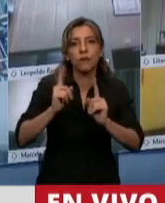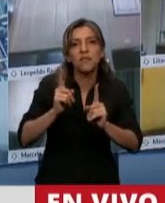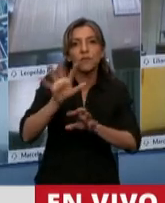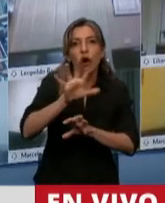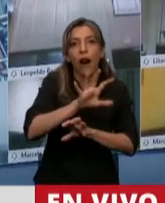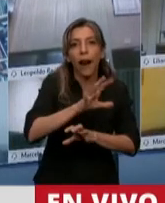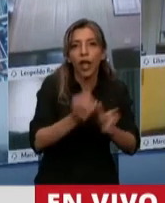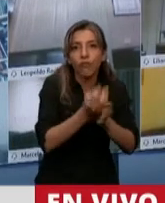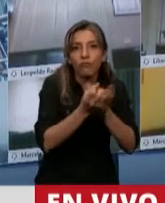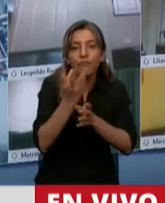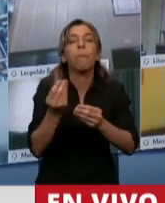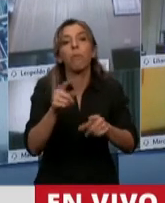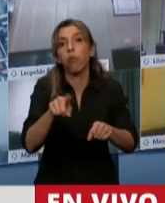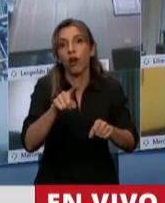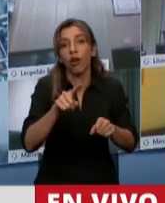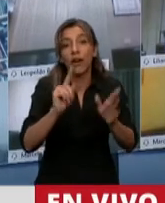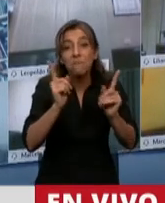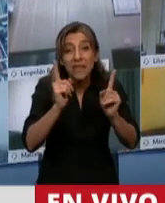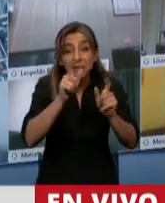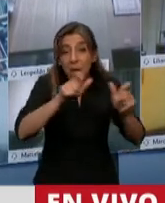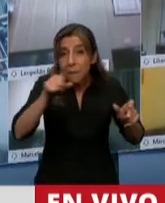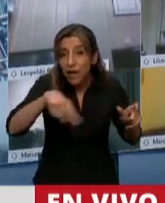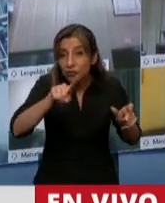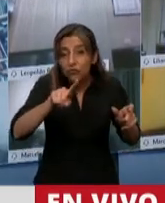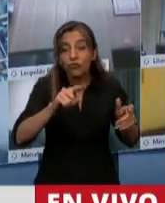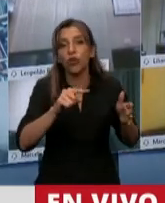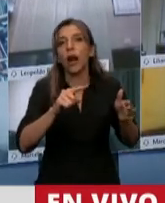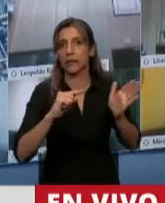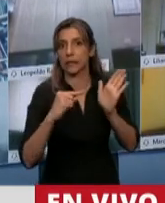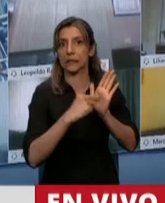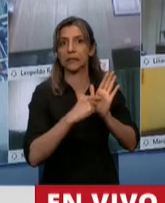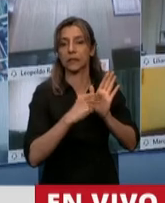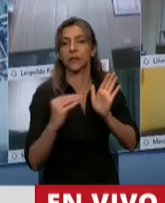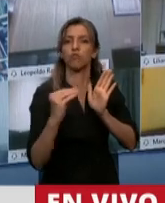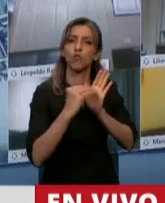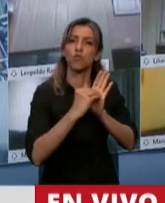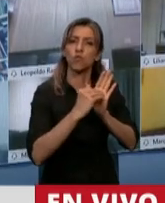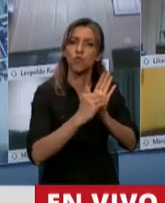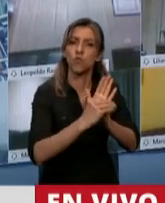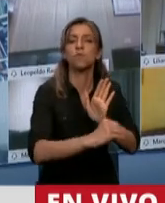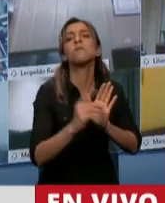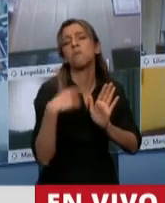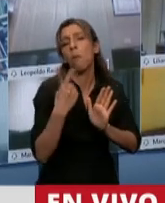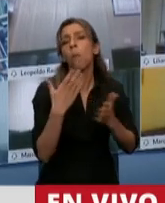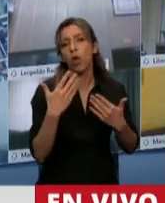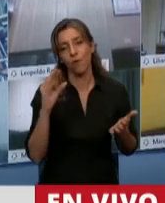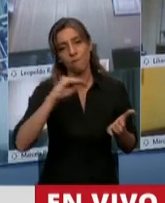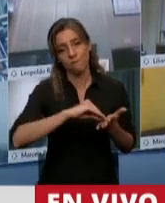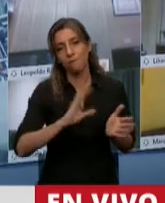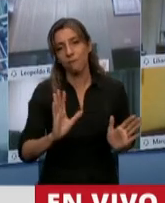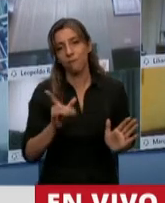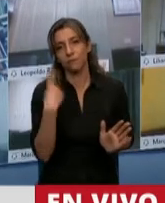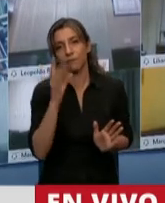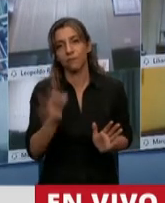previsto en la ley que claramente podríamos sumar un montón de cosas. Toda ley es perfectible.